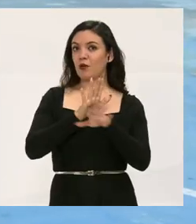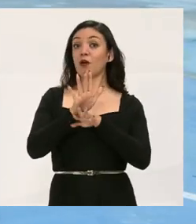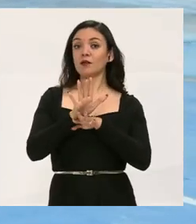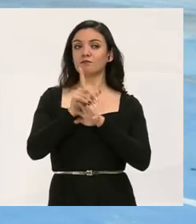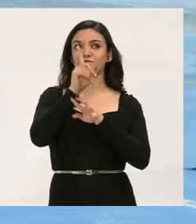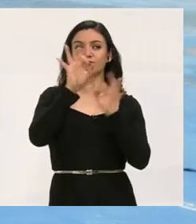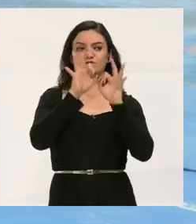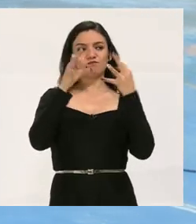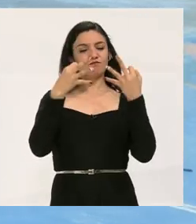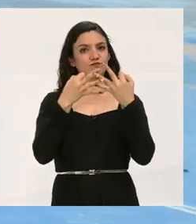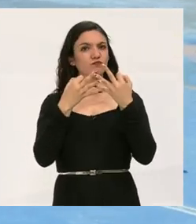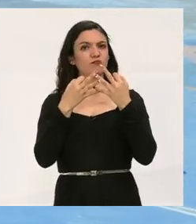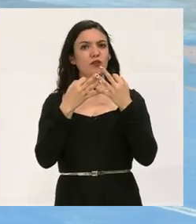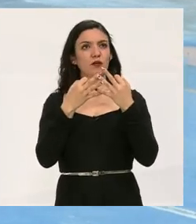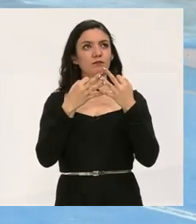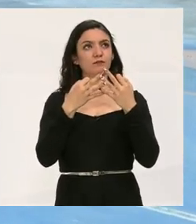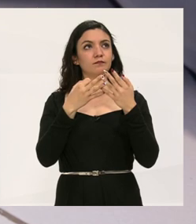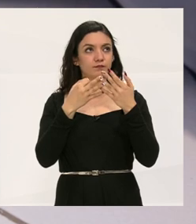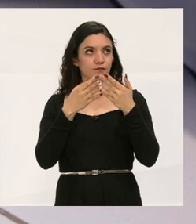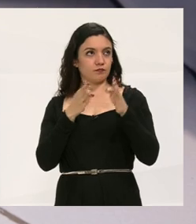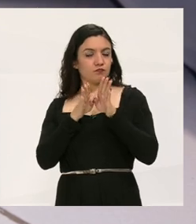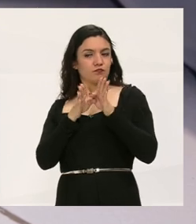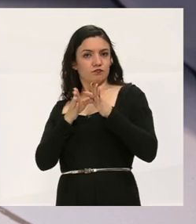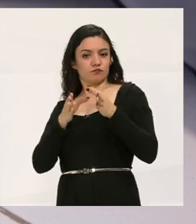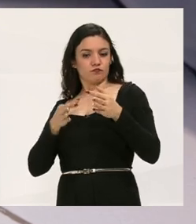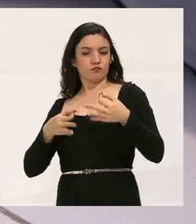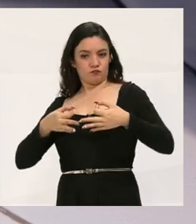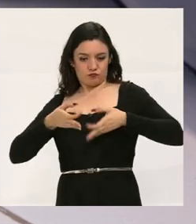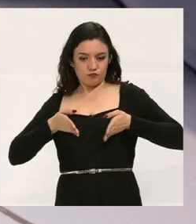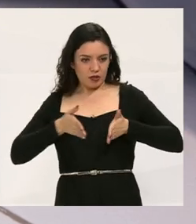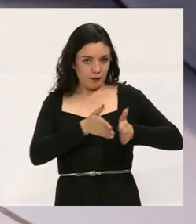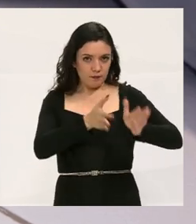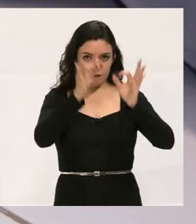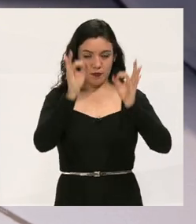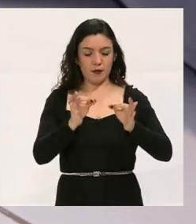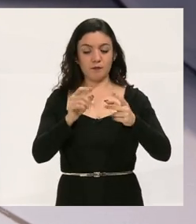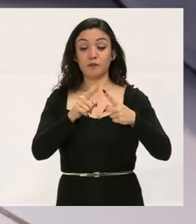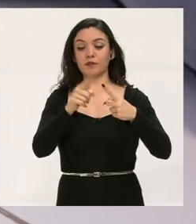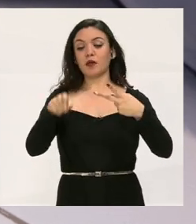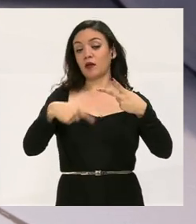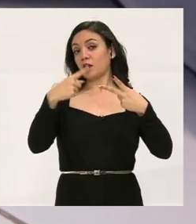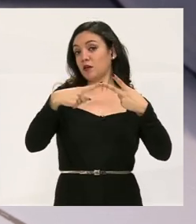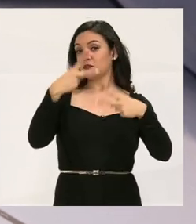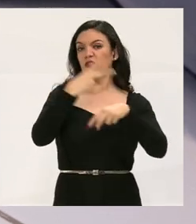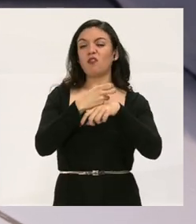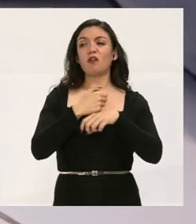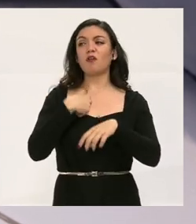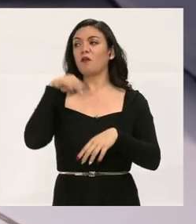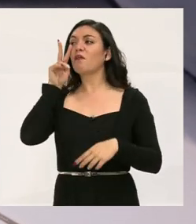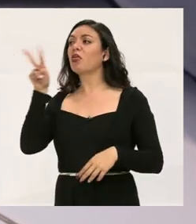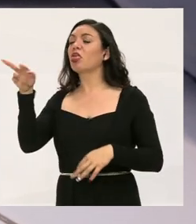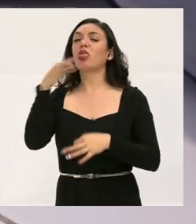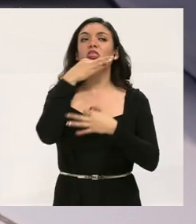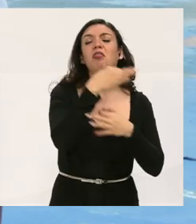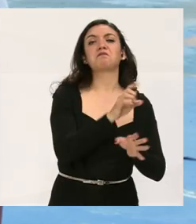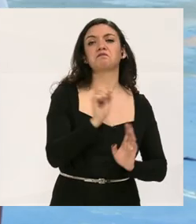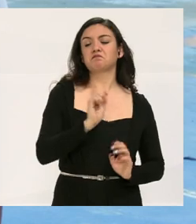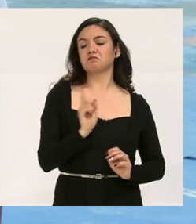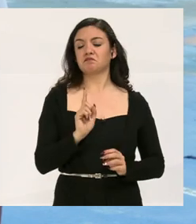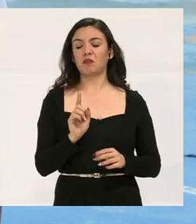Principalmente es una disciplina. Segunda, pues no cualquiera le llama la atención.